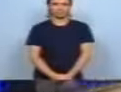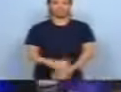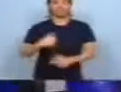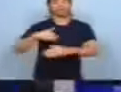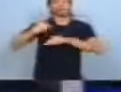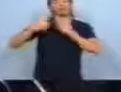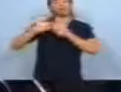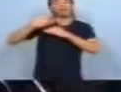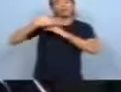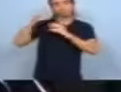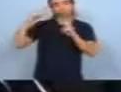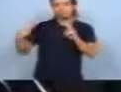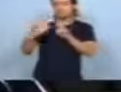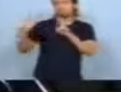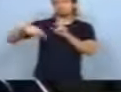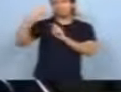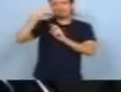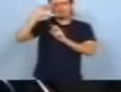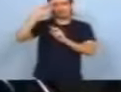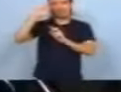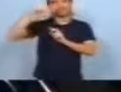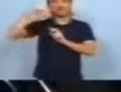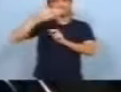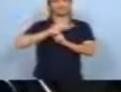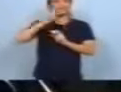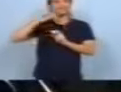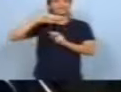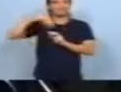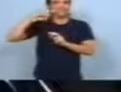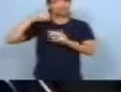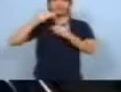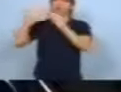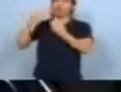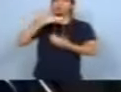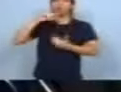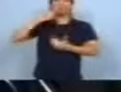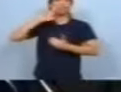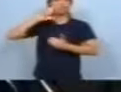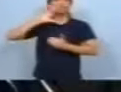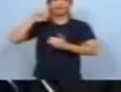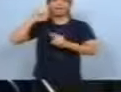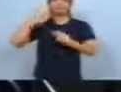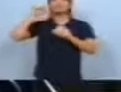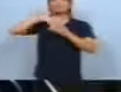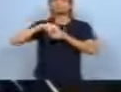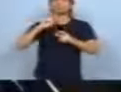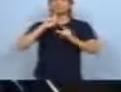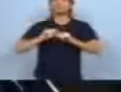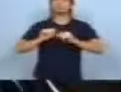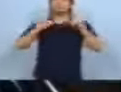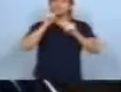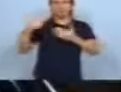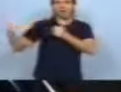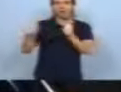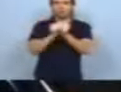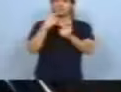Enseguida vamos a estar con Epe de Bonafine. Pero antes, con Julieta Camaño, como siempre, vamos a ver a quiénes tenemos en el Twitter. Para acompañarnos,